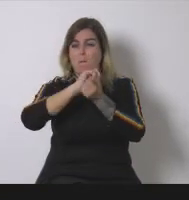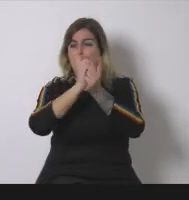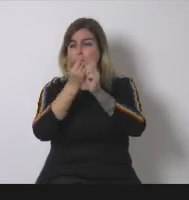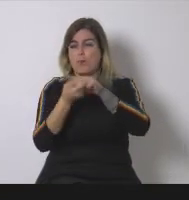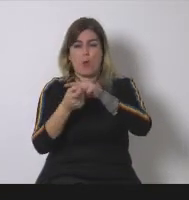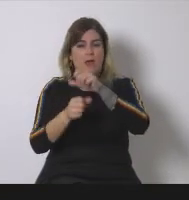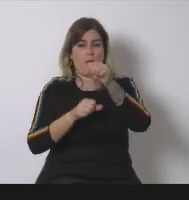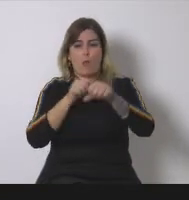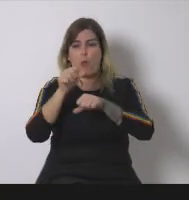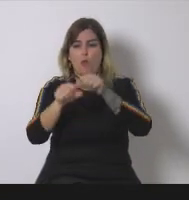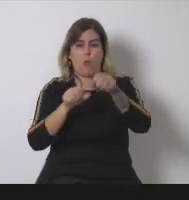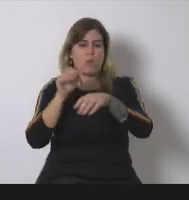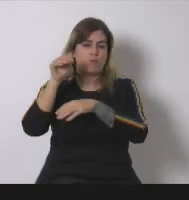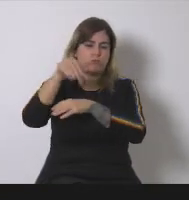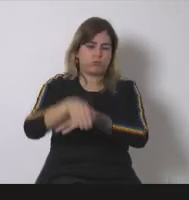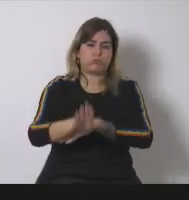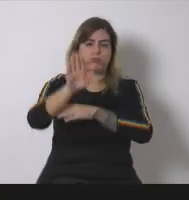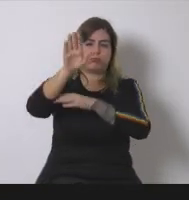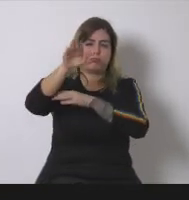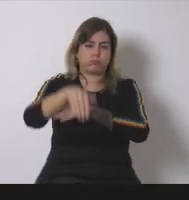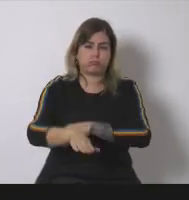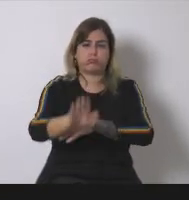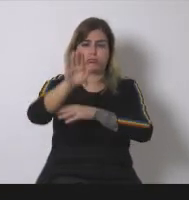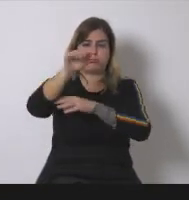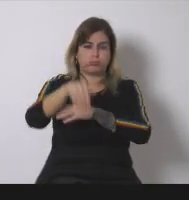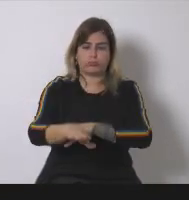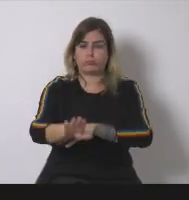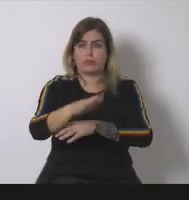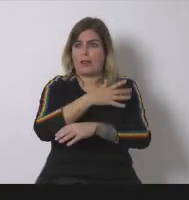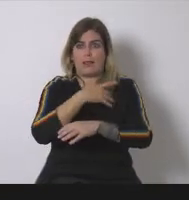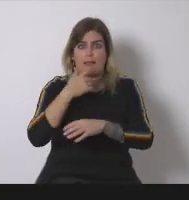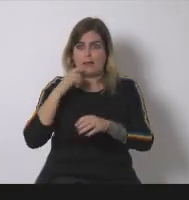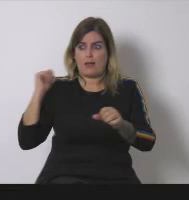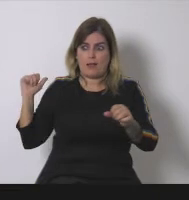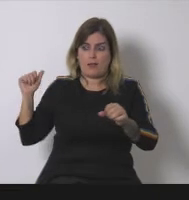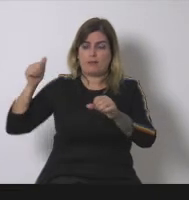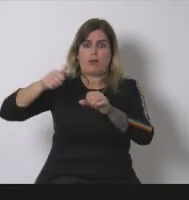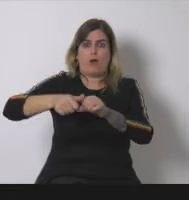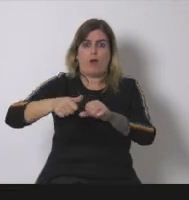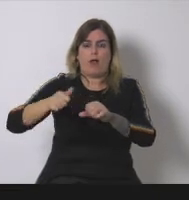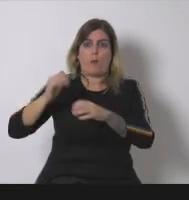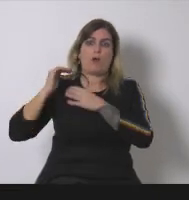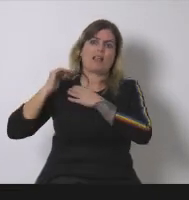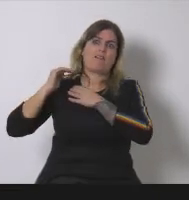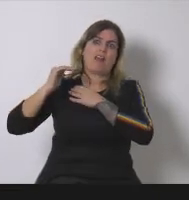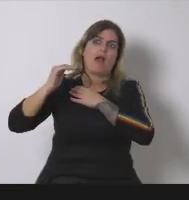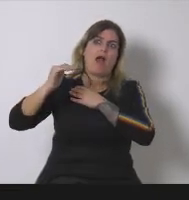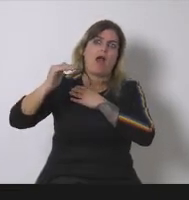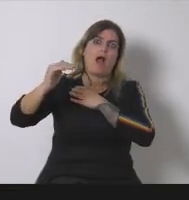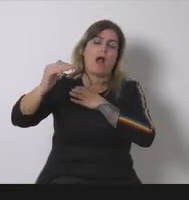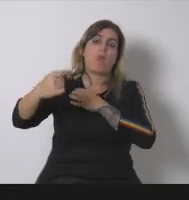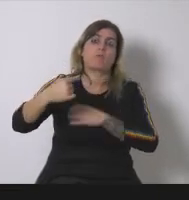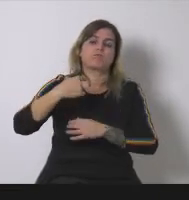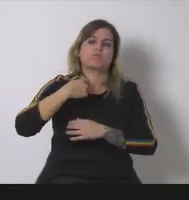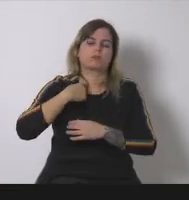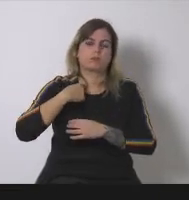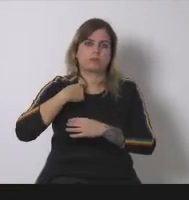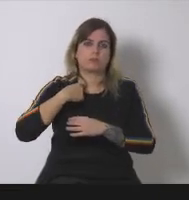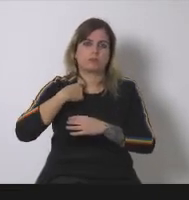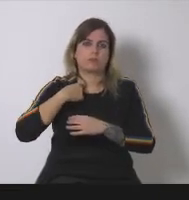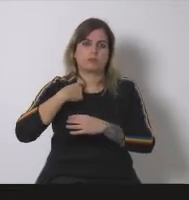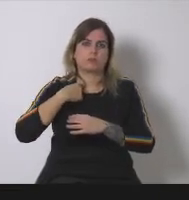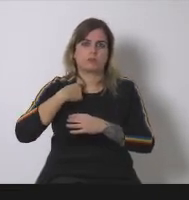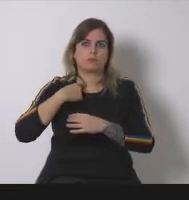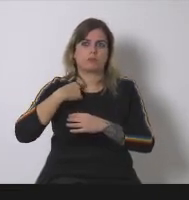ya no la estabilidad que ha vivido la especie humana desde que surgió se pusiera en riesgo por unas emisiones